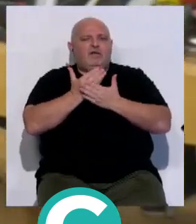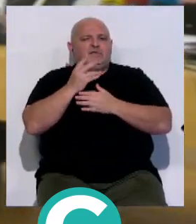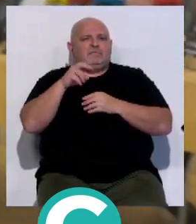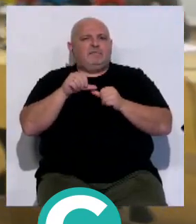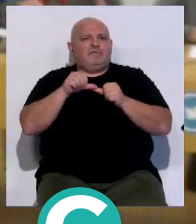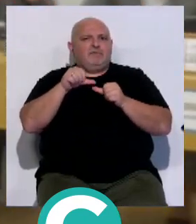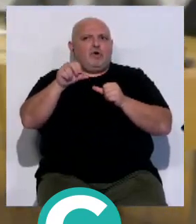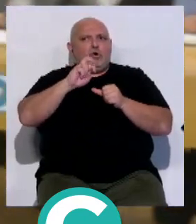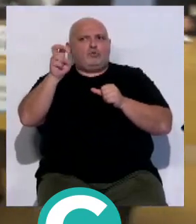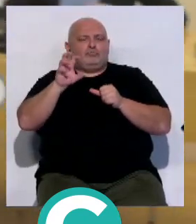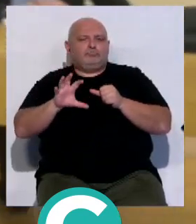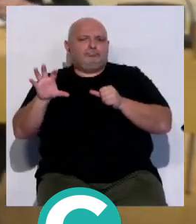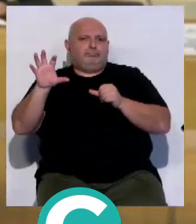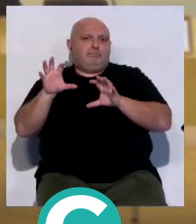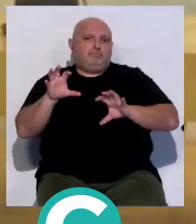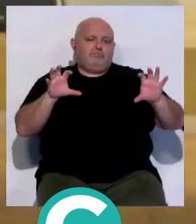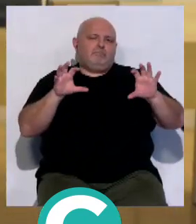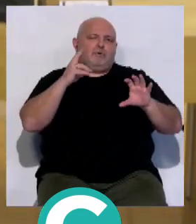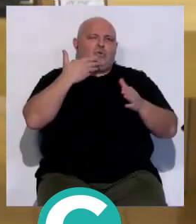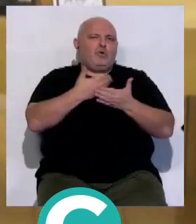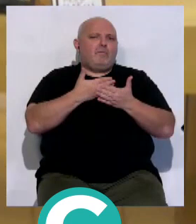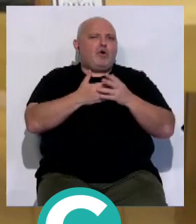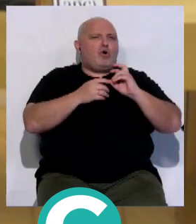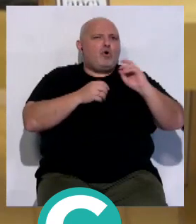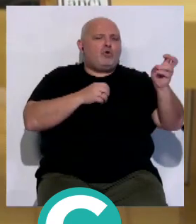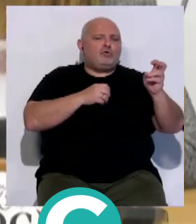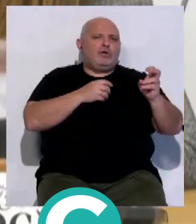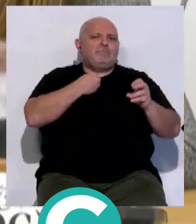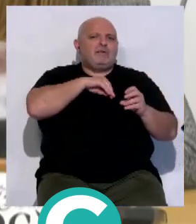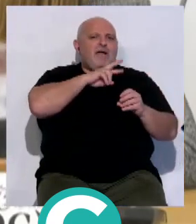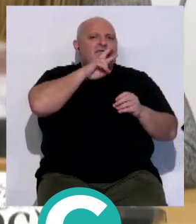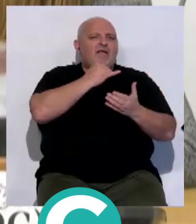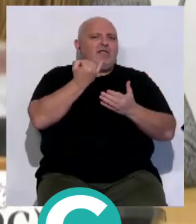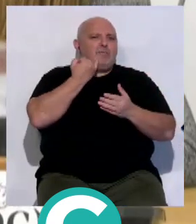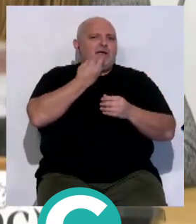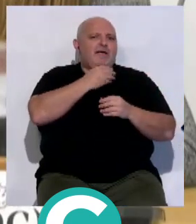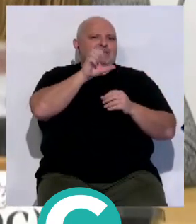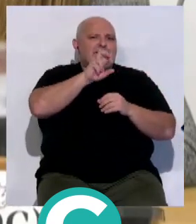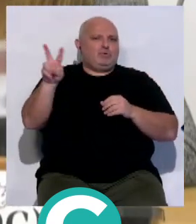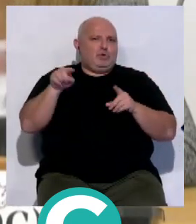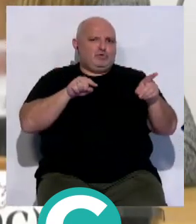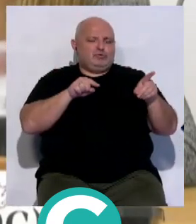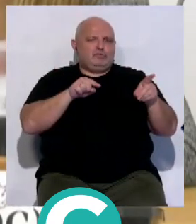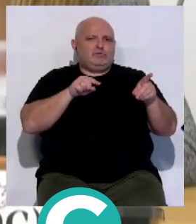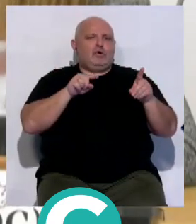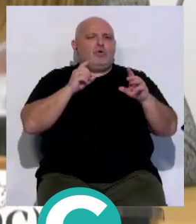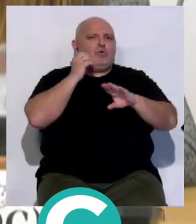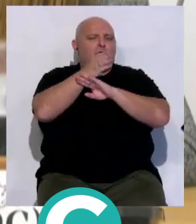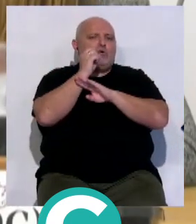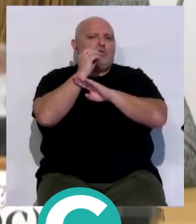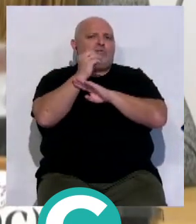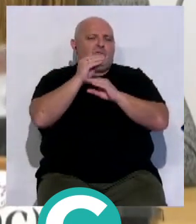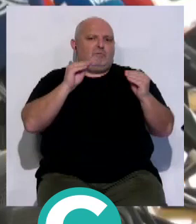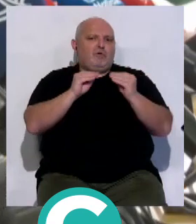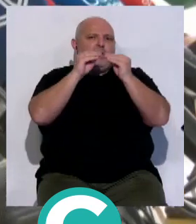también viajarán al otro lado del charco para comprobar la importancia del español en Estados Unidos, celebrando una conferencia al mismo